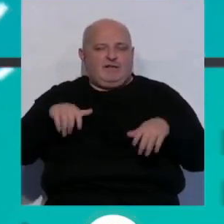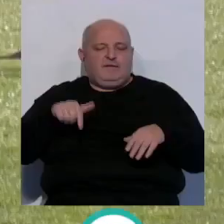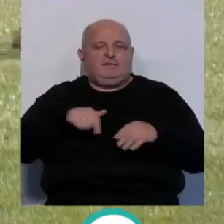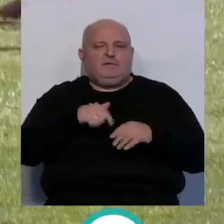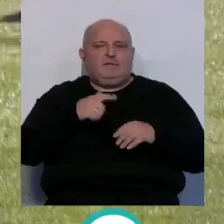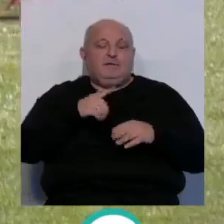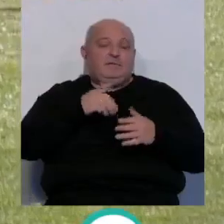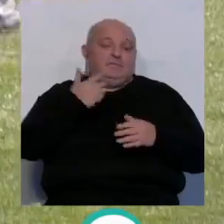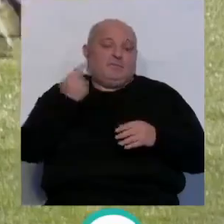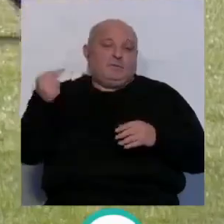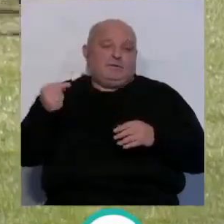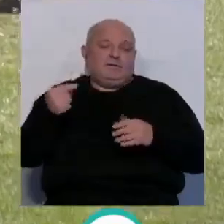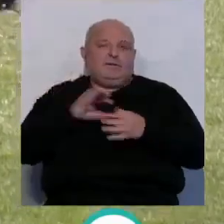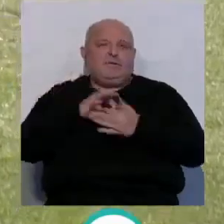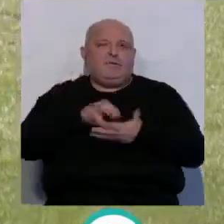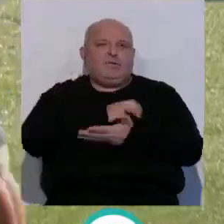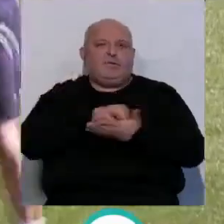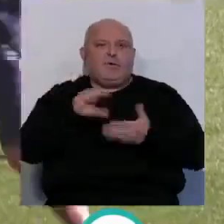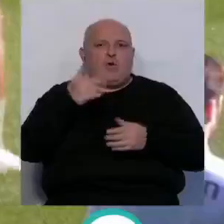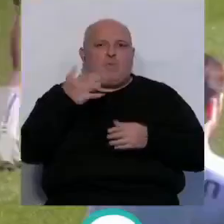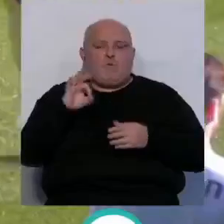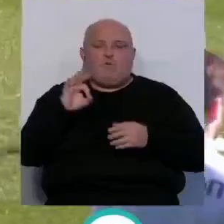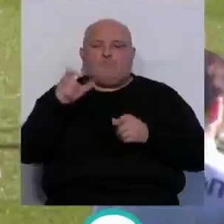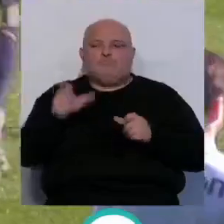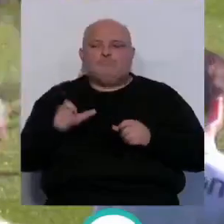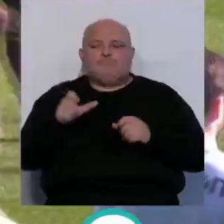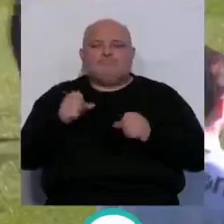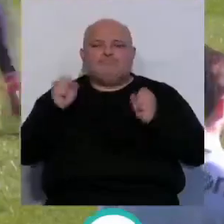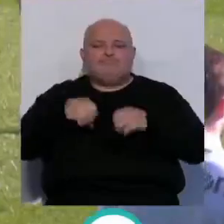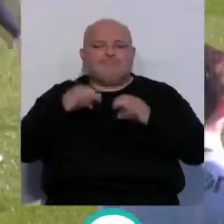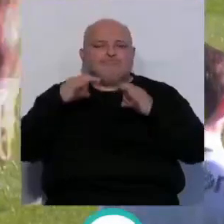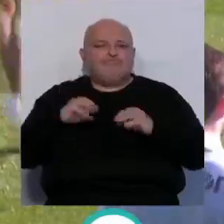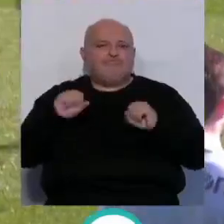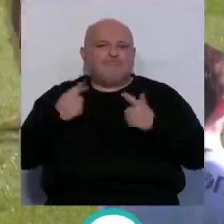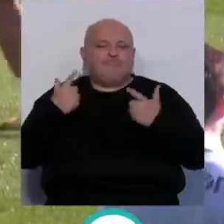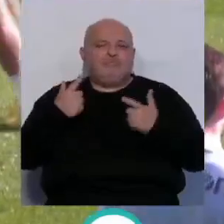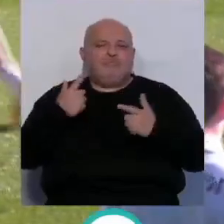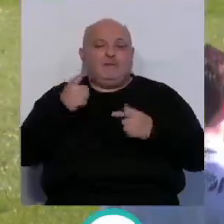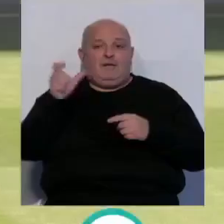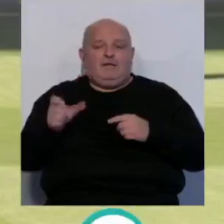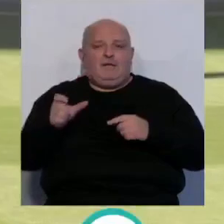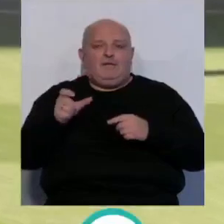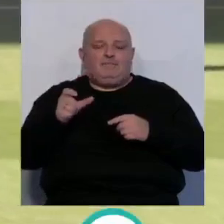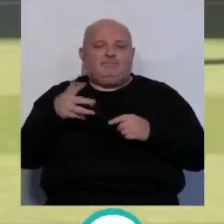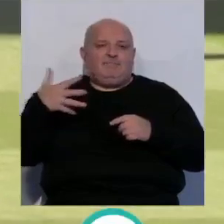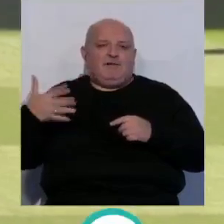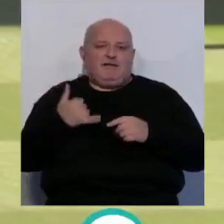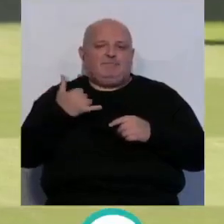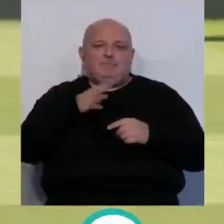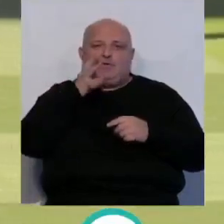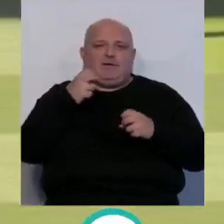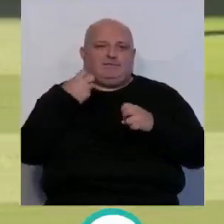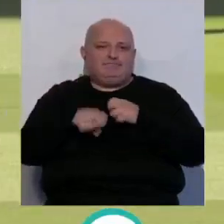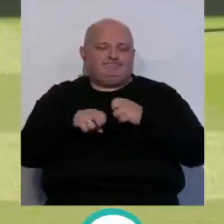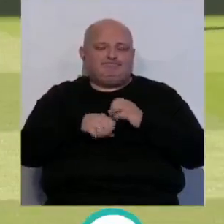Y malas noticias, por cierto. Las dudas sobre Brian Ocampo se han confirmado y finalmente el extremo uruguayo causa baja por